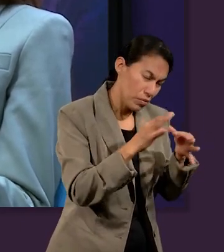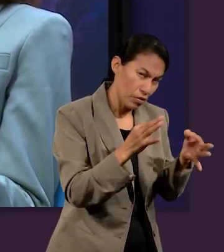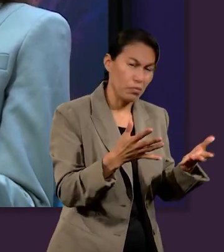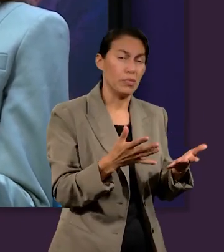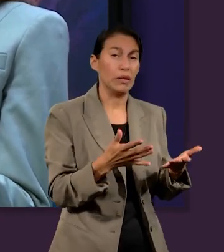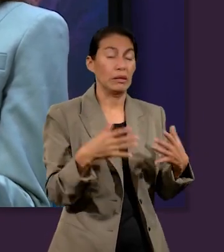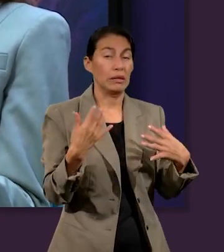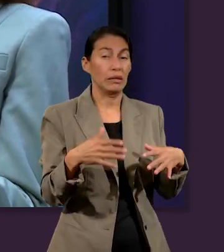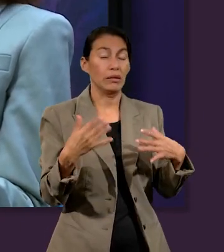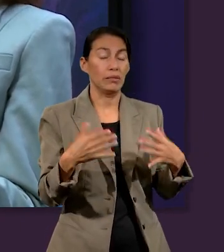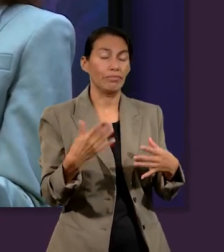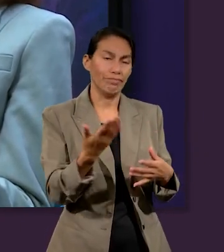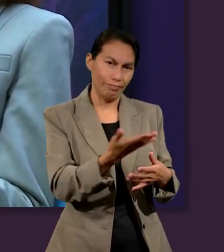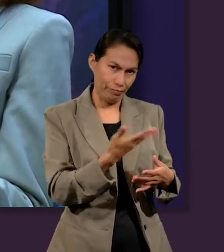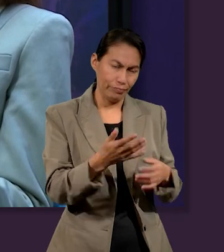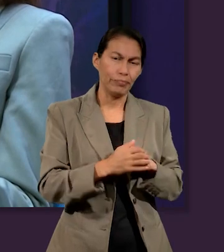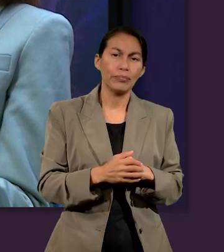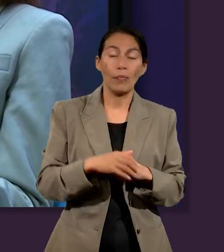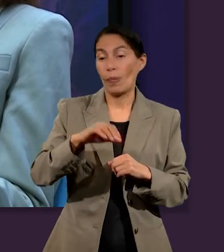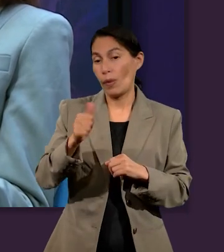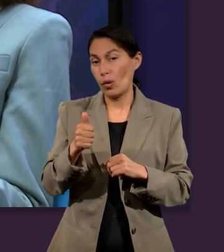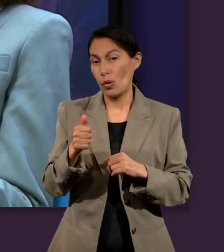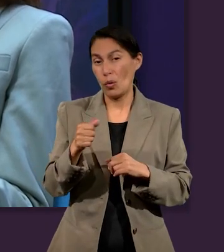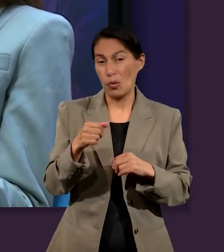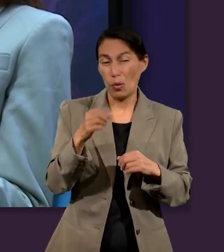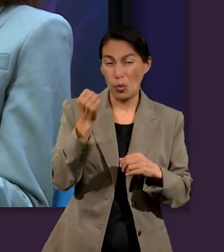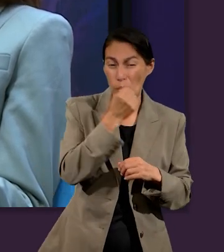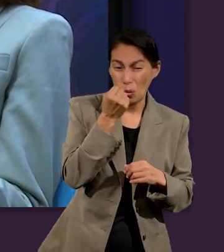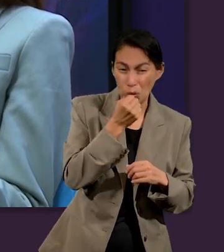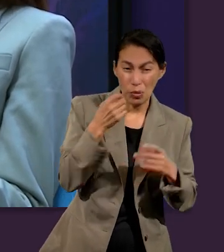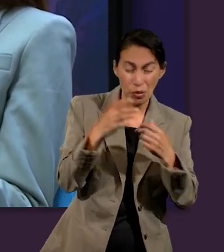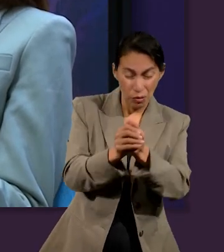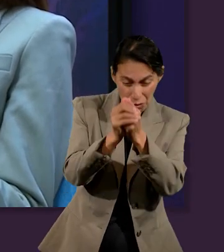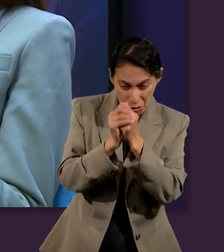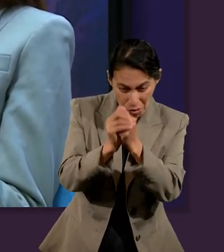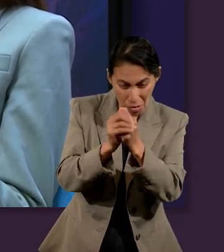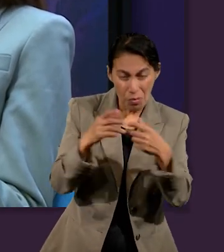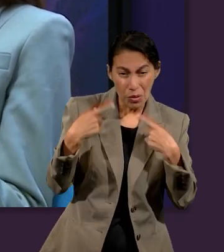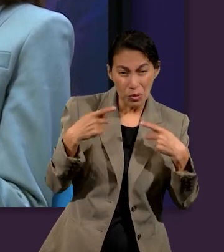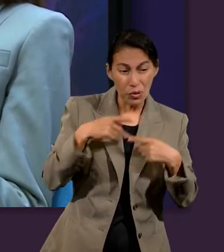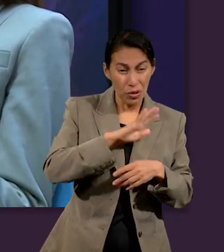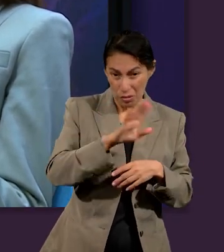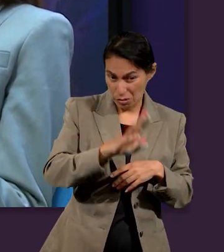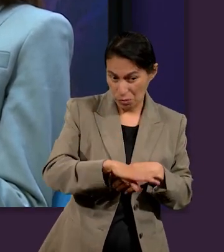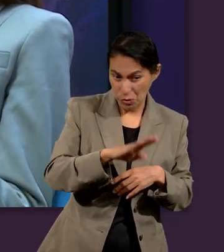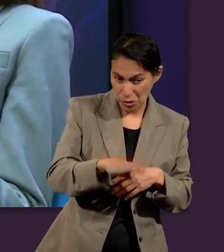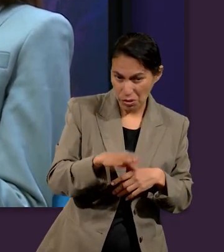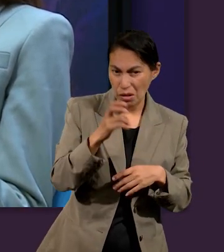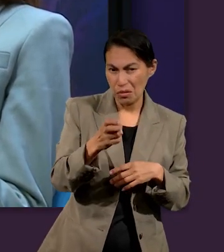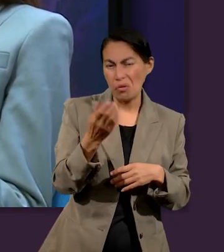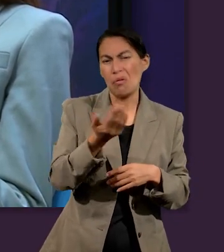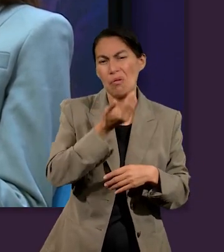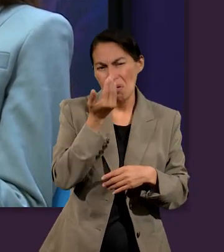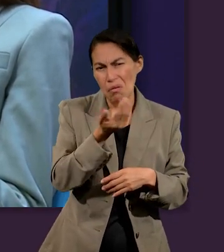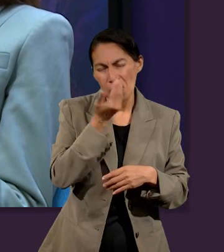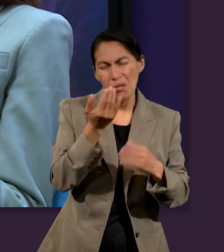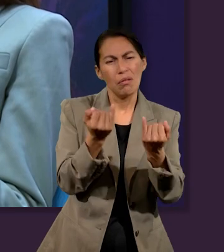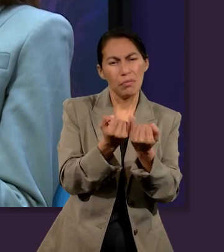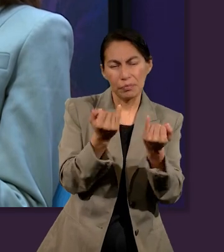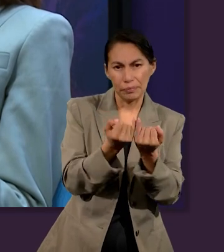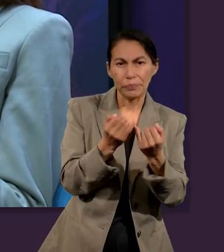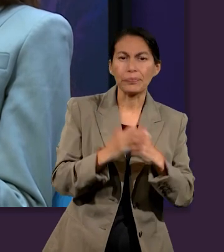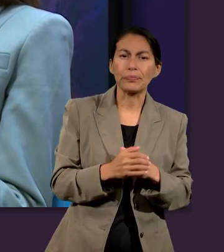consultarles cosas sobre el futuro. En cuanto a la negromancia, eso. Y en cuanto al culto a los